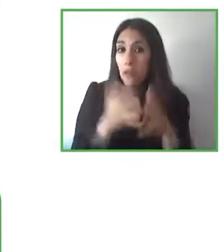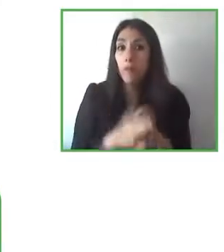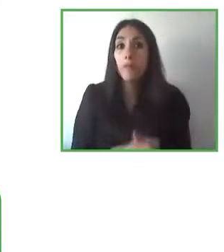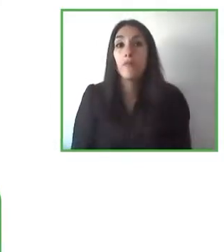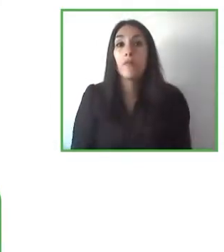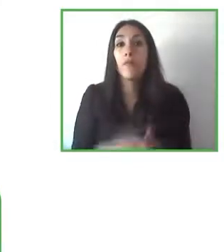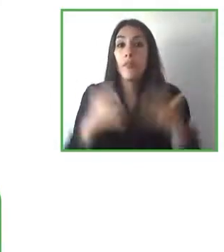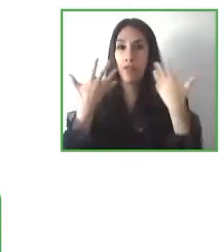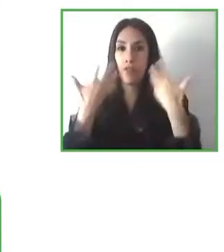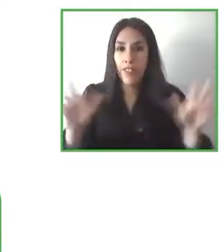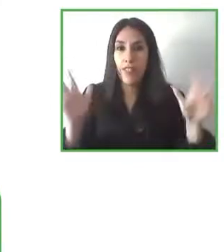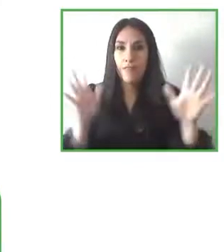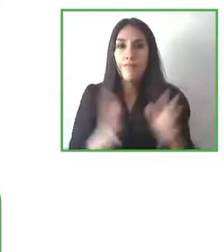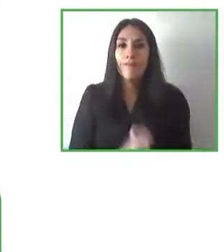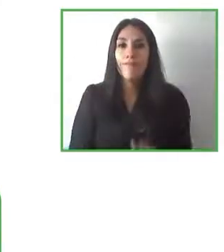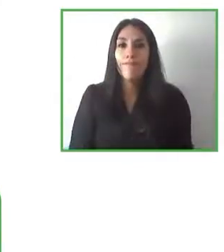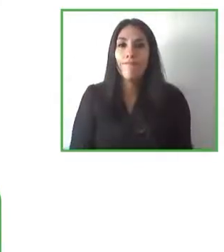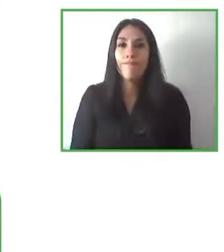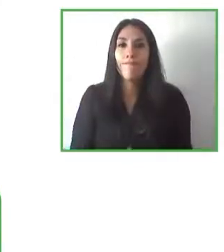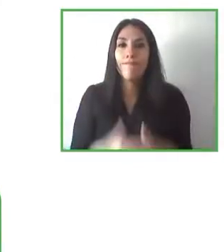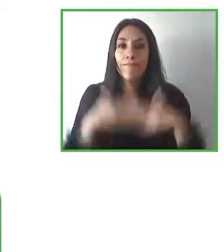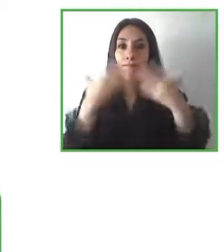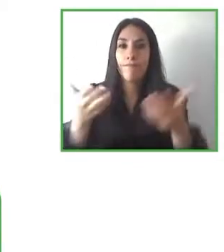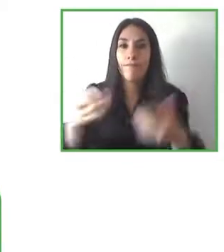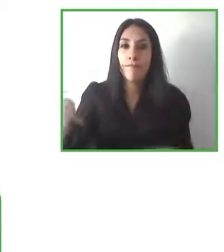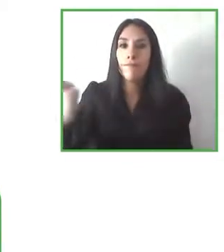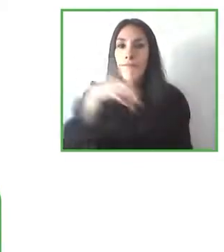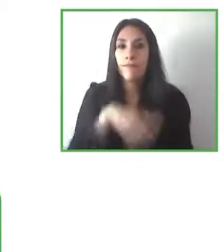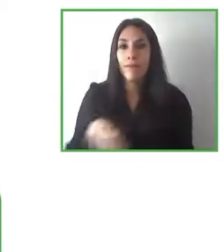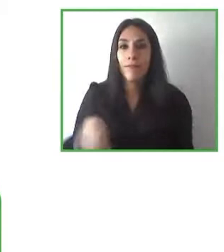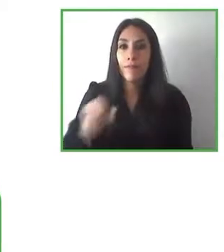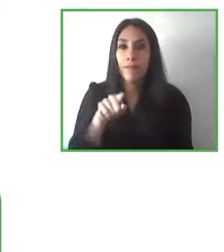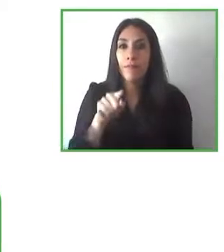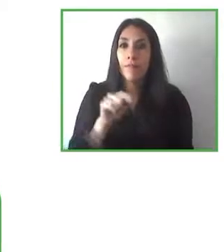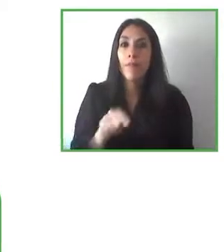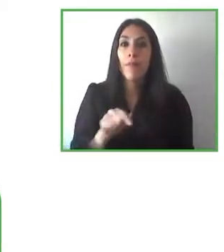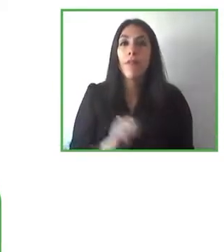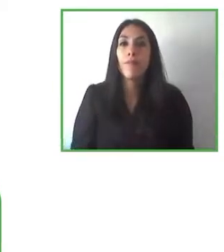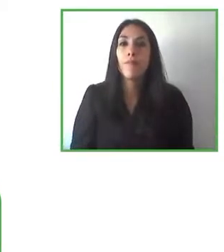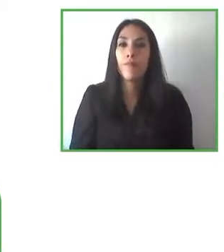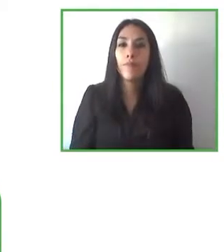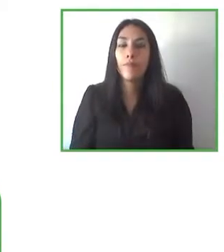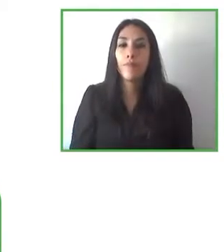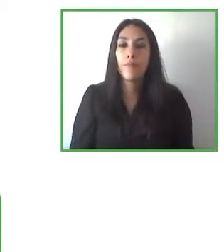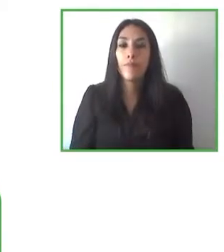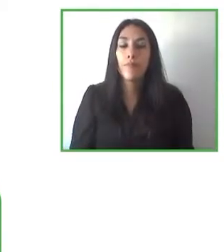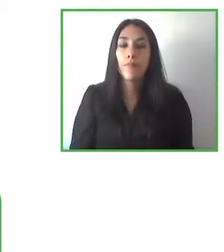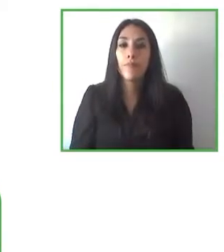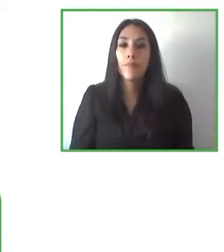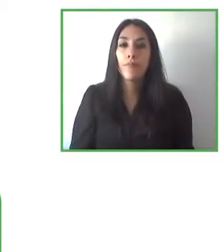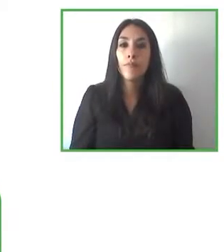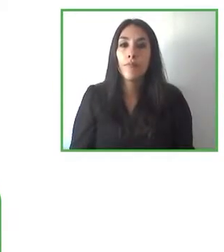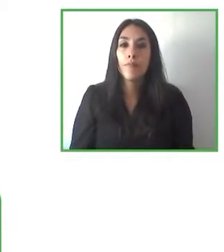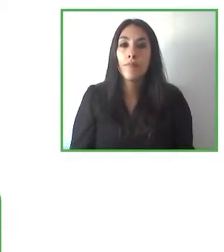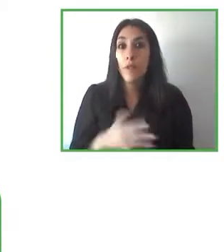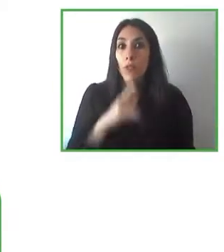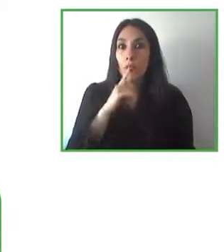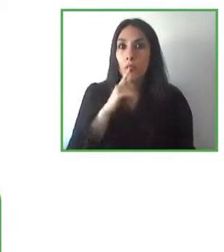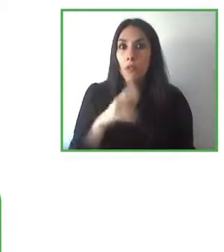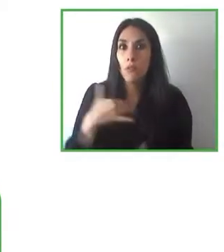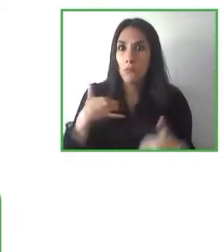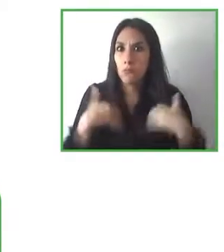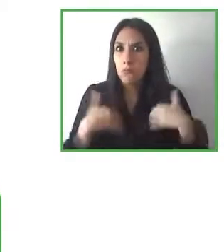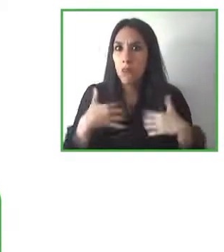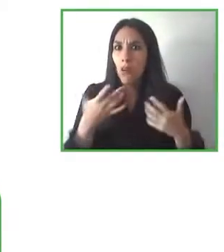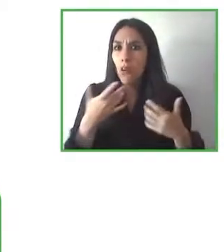nothing for us without us que realmente lo que quiere decir para mí el significado que tiene es que para el desarrollo para